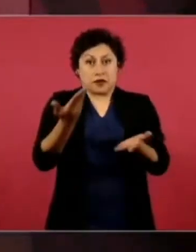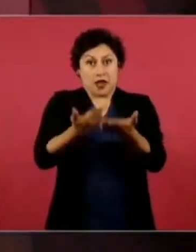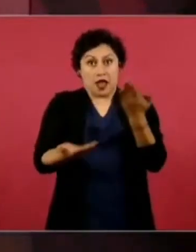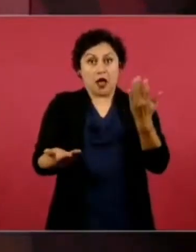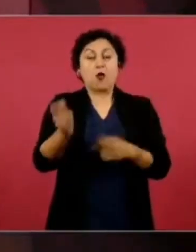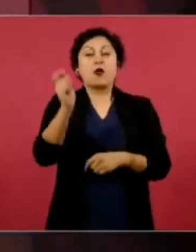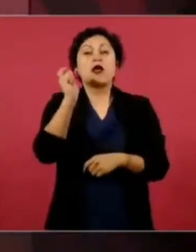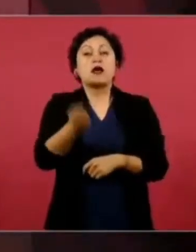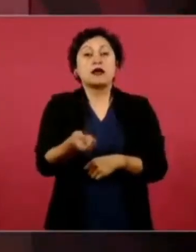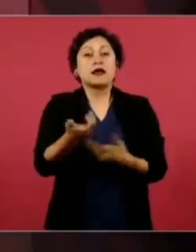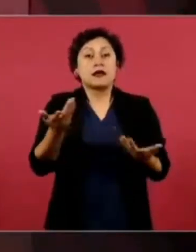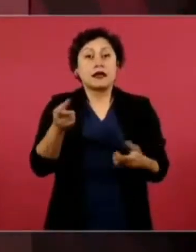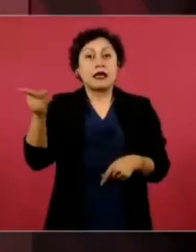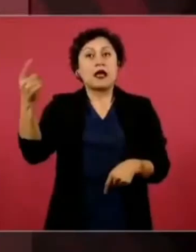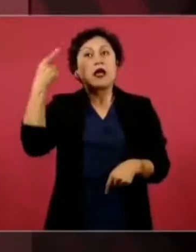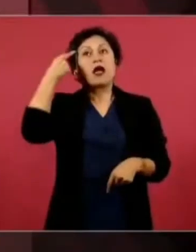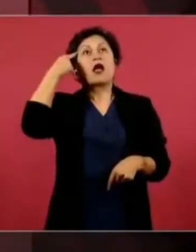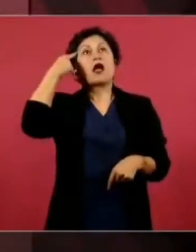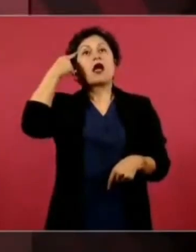¿cambió?